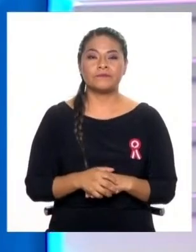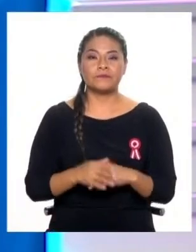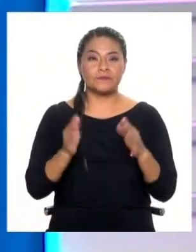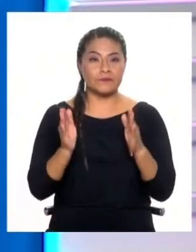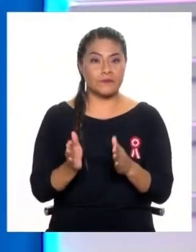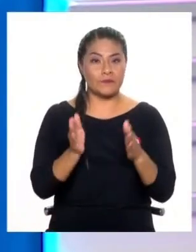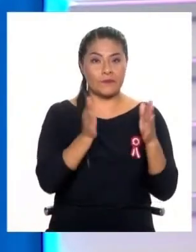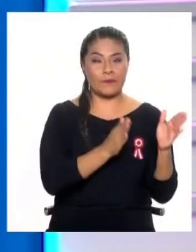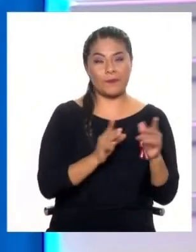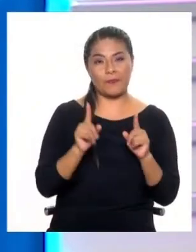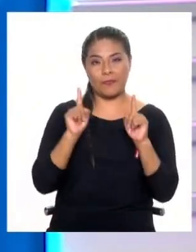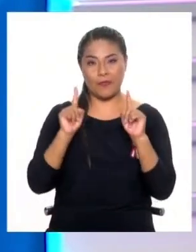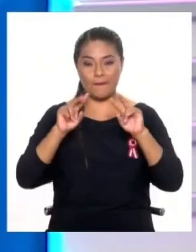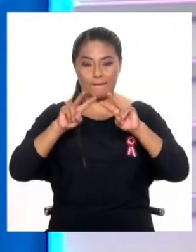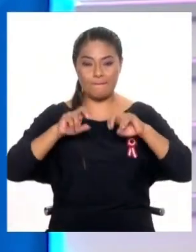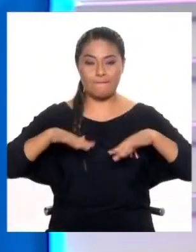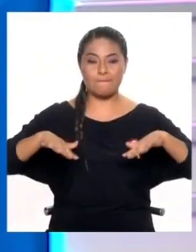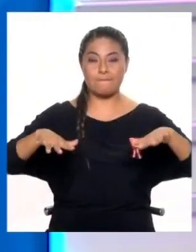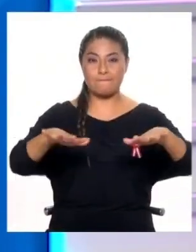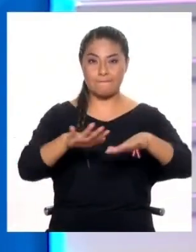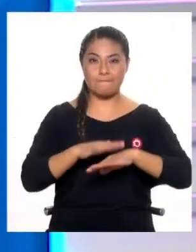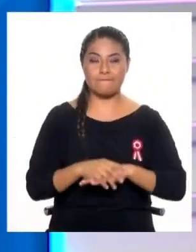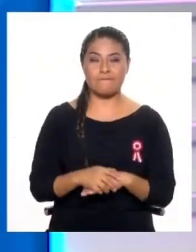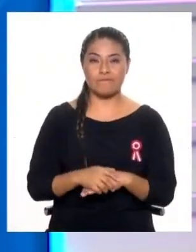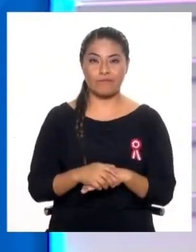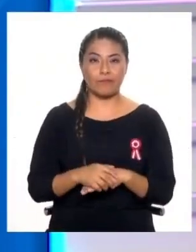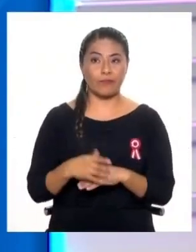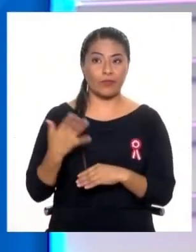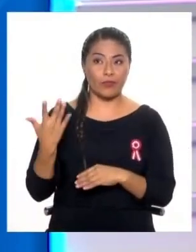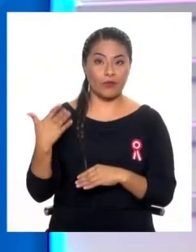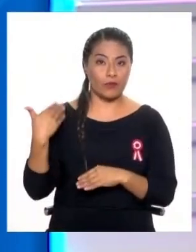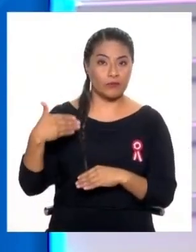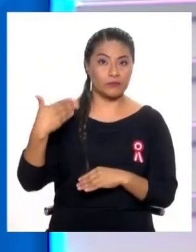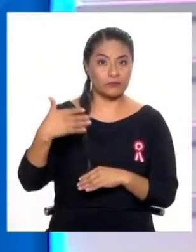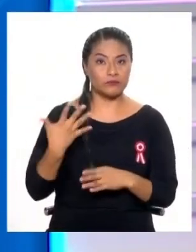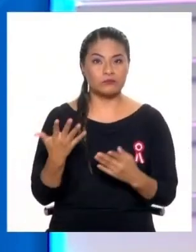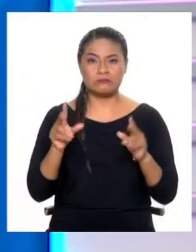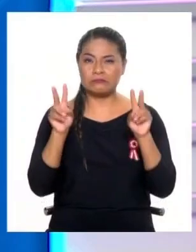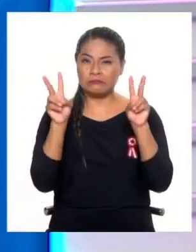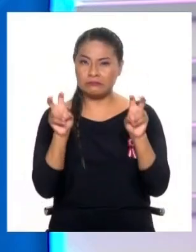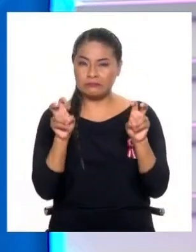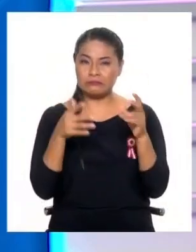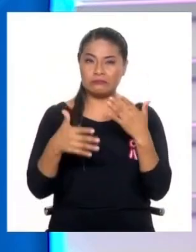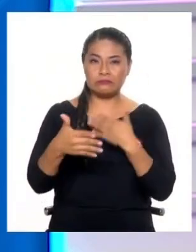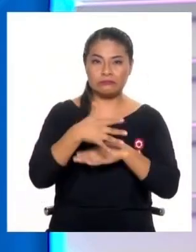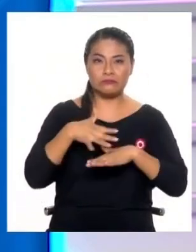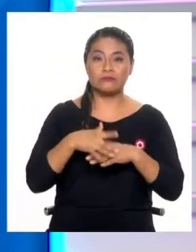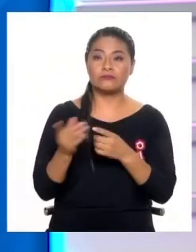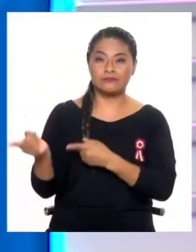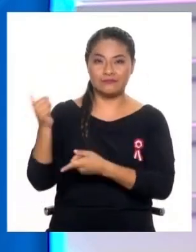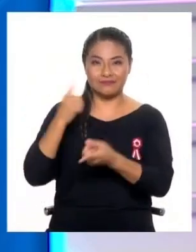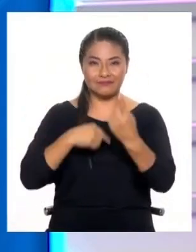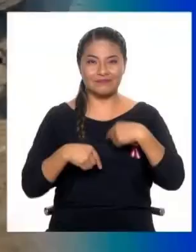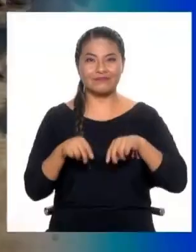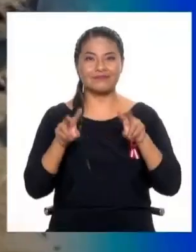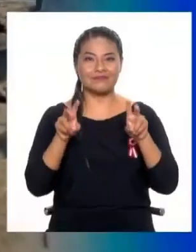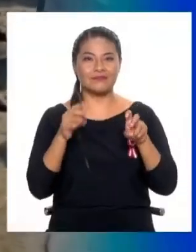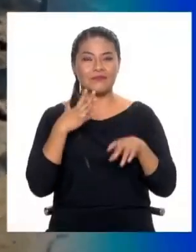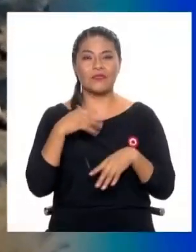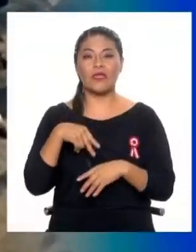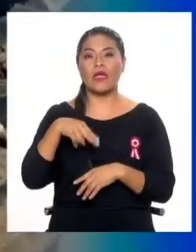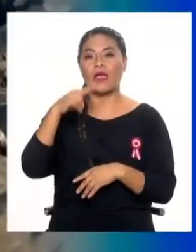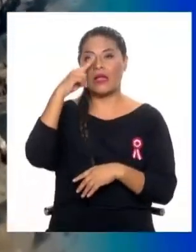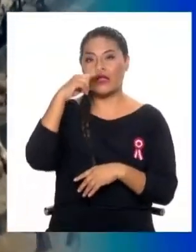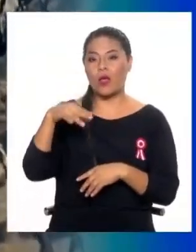este primer análisis del suelo y preparándonos para los temas vinculados a los riesgos, vamos a volver para hablar del Niño Costero